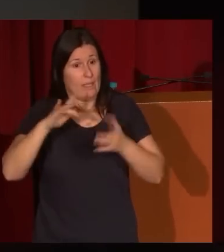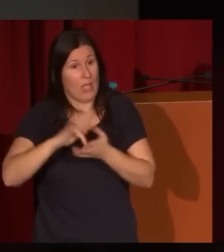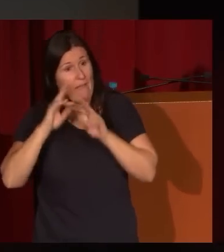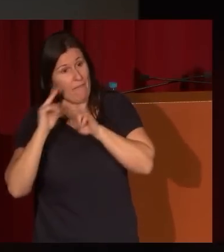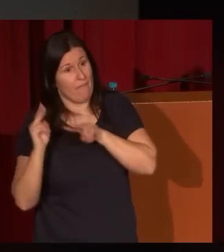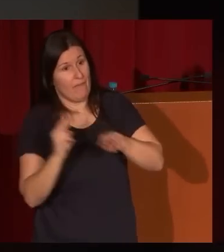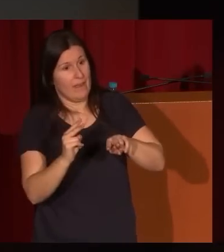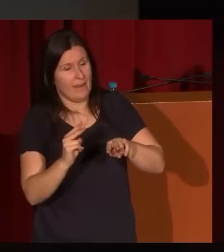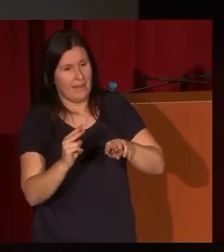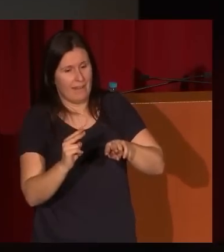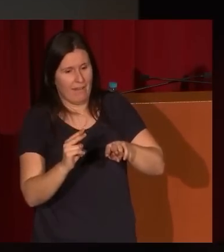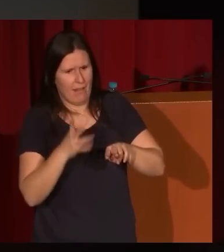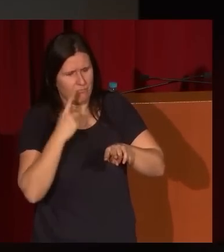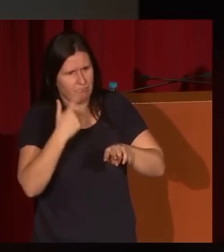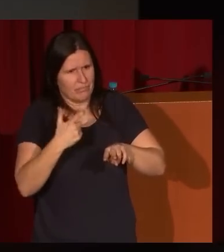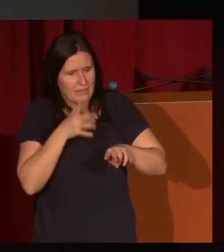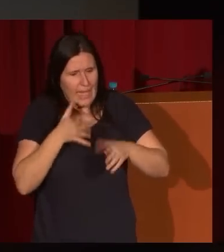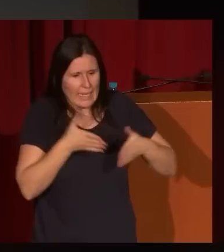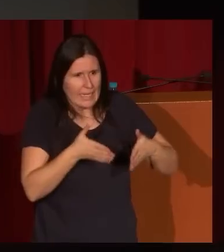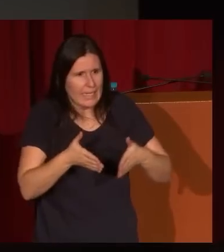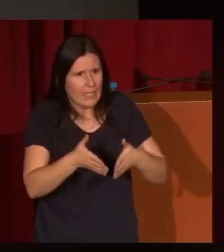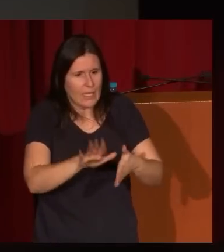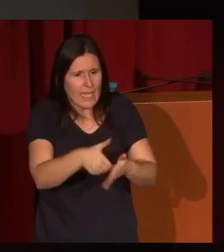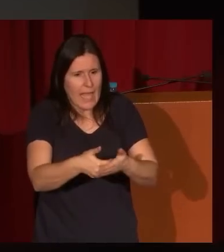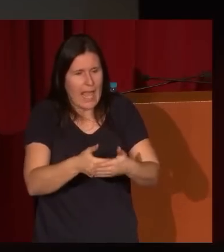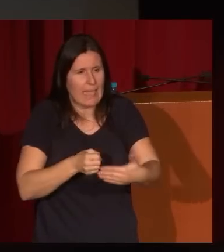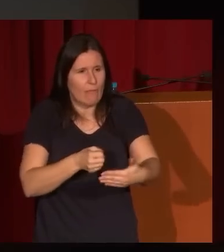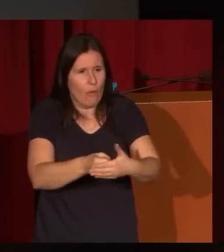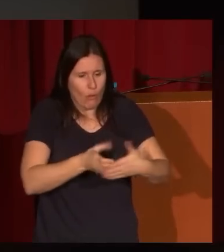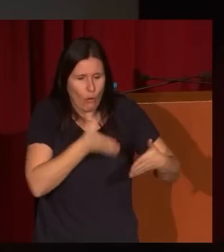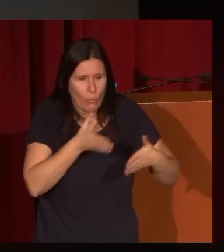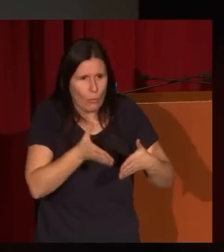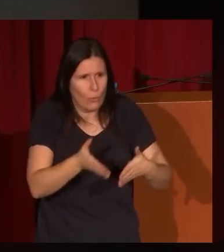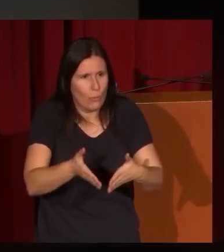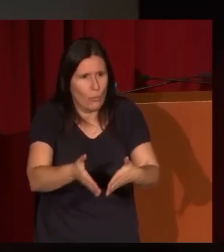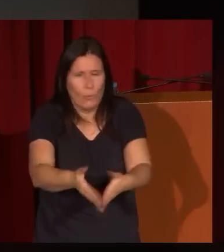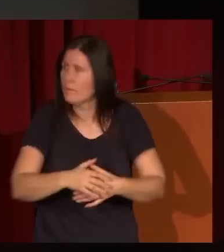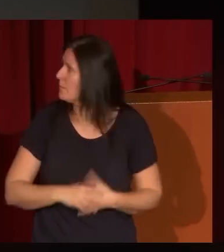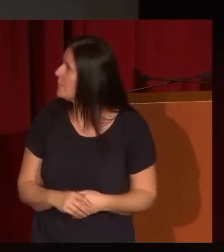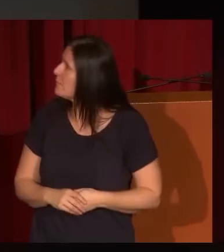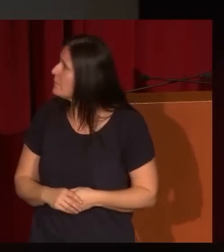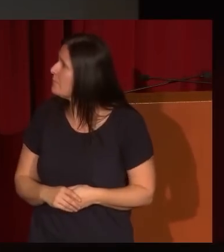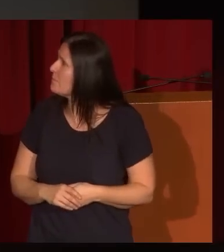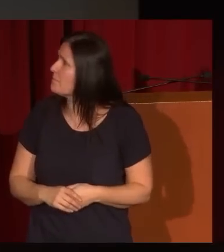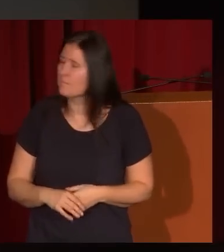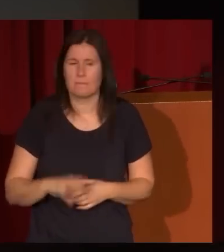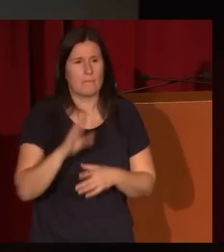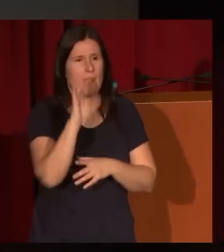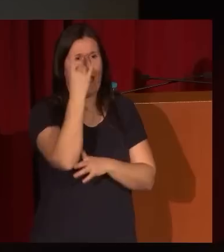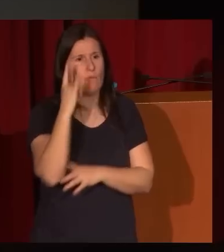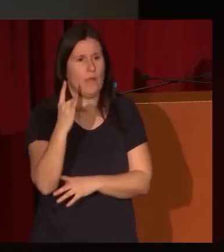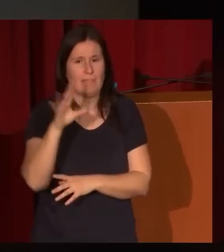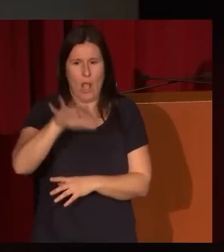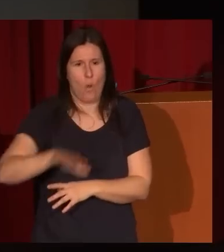de un río que llega hasta el fondo de la composición situar figuras masas arboladas